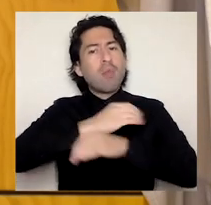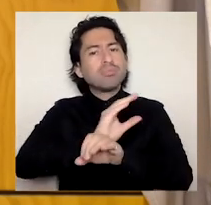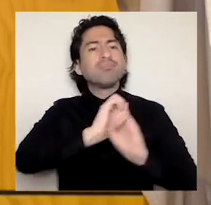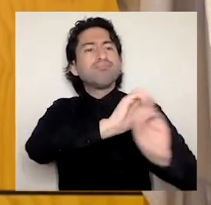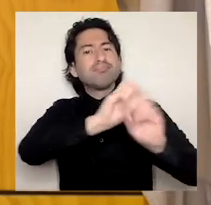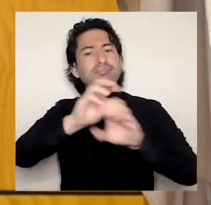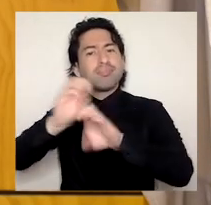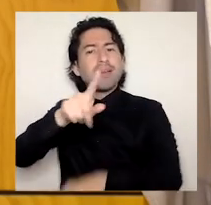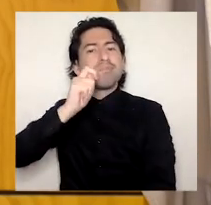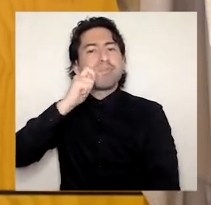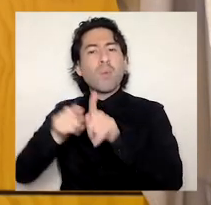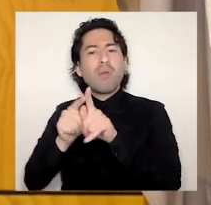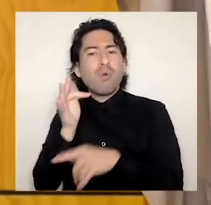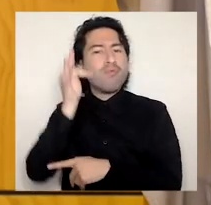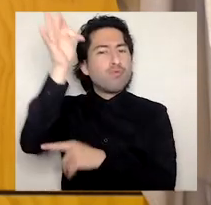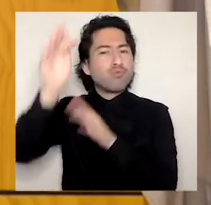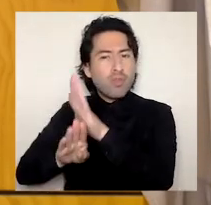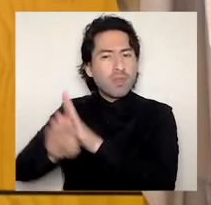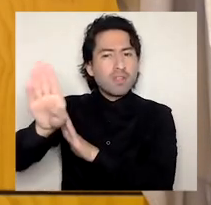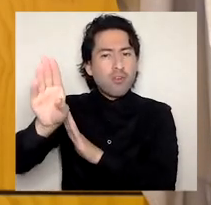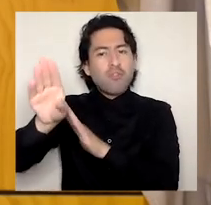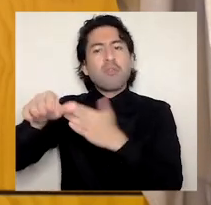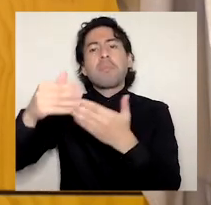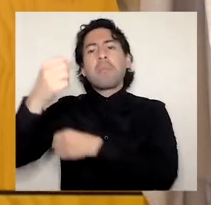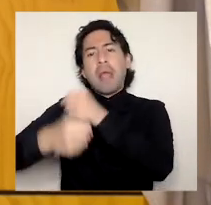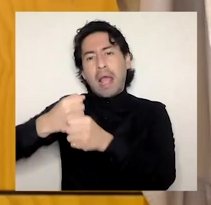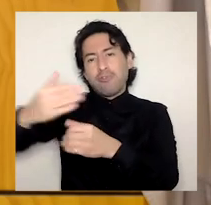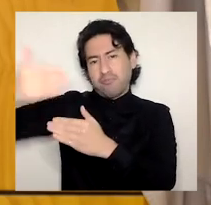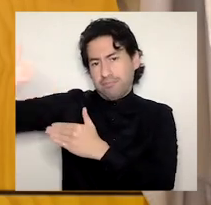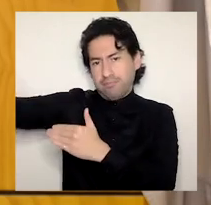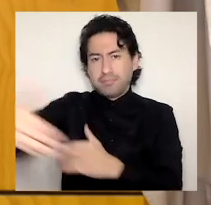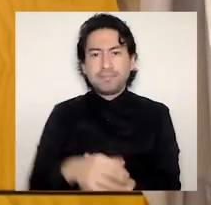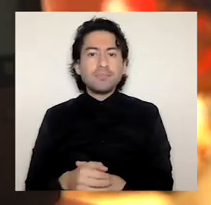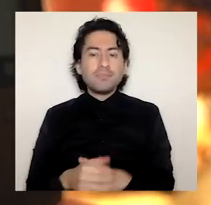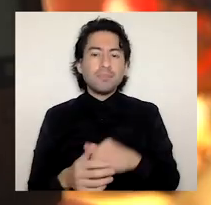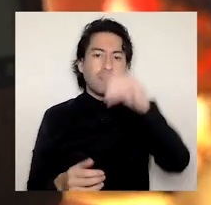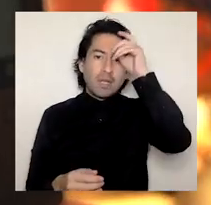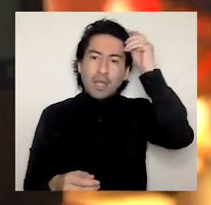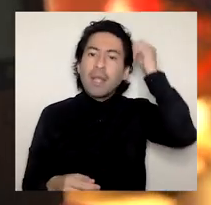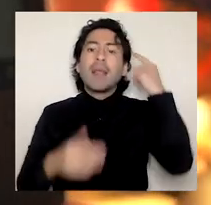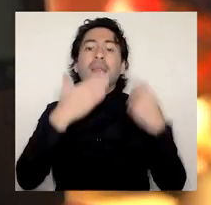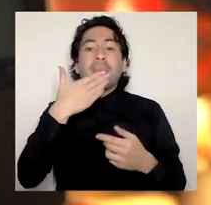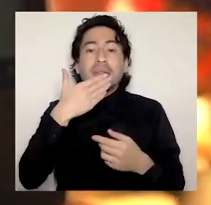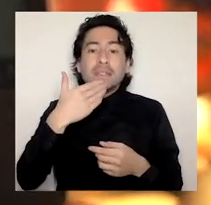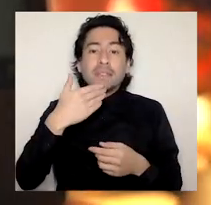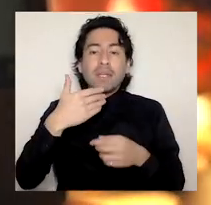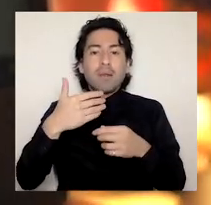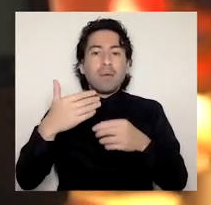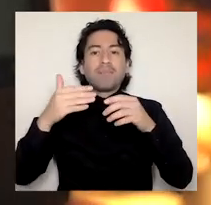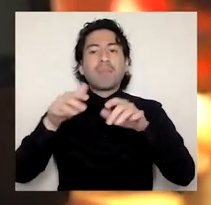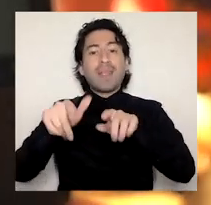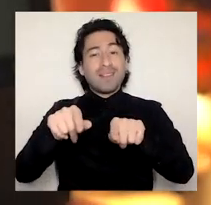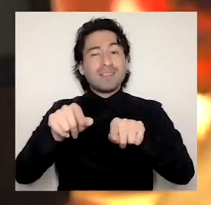como un horizonte de desarrollo de la universidad para años venideros. El sistema de bibliotecas